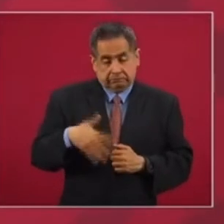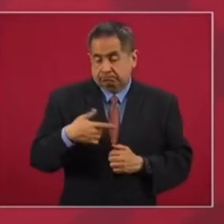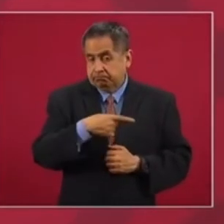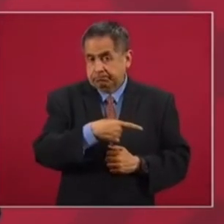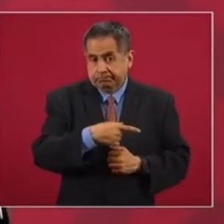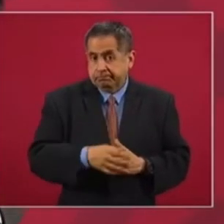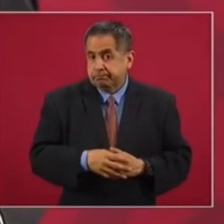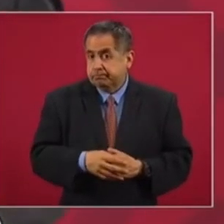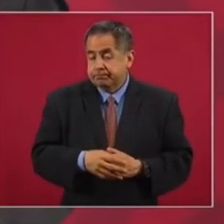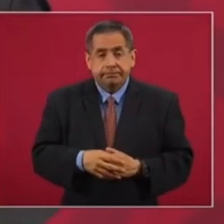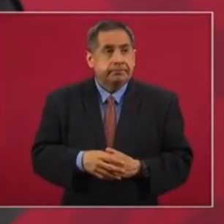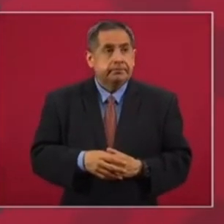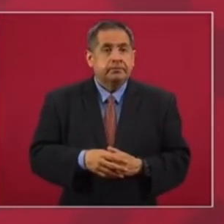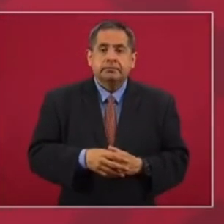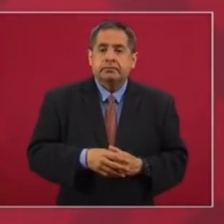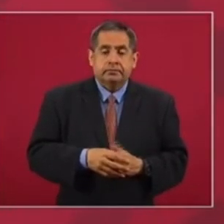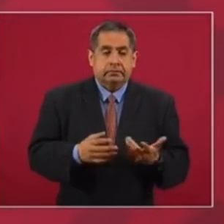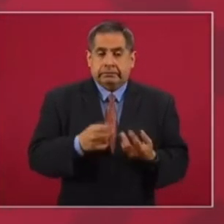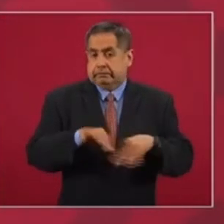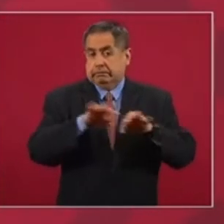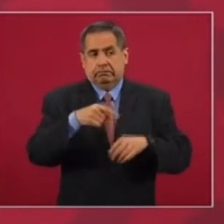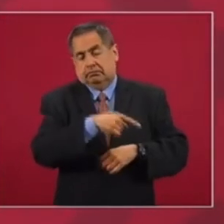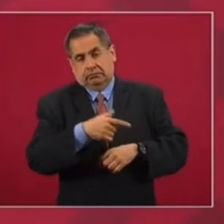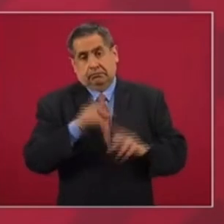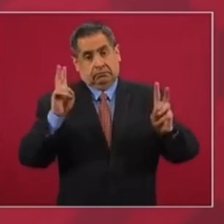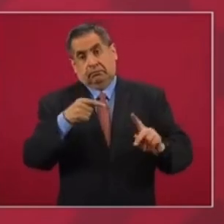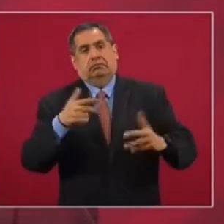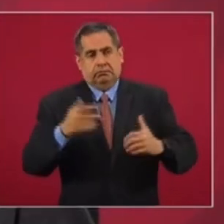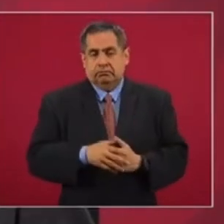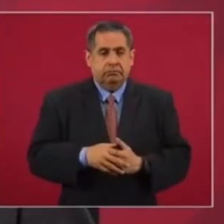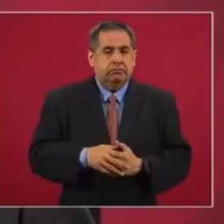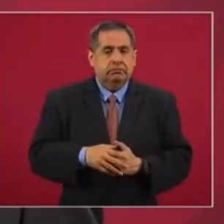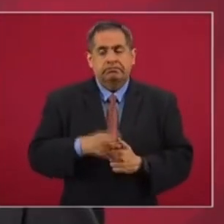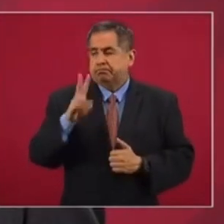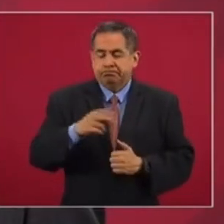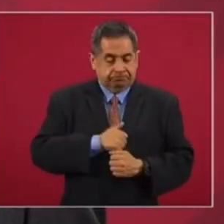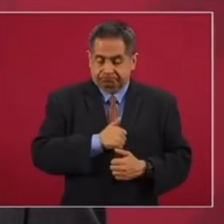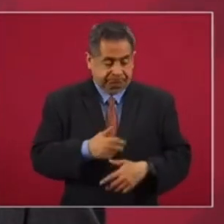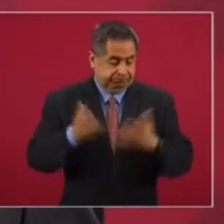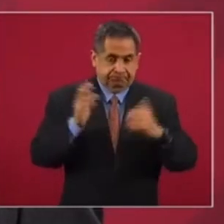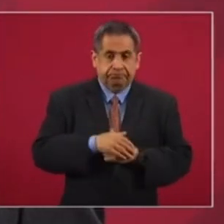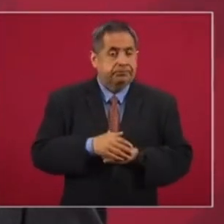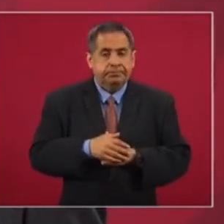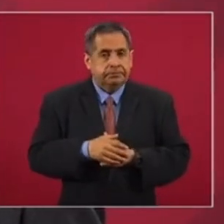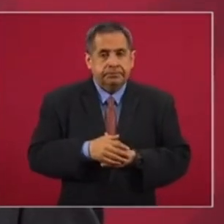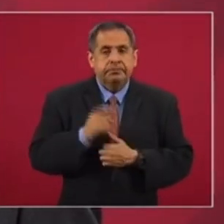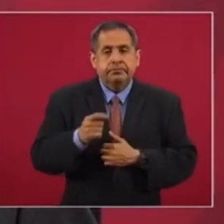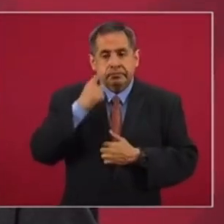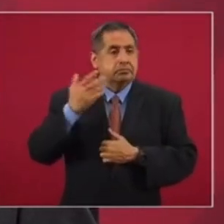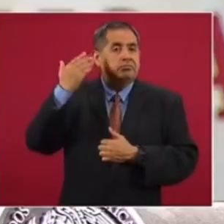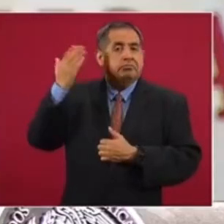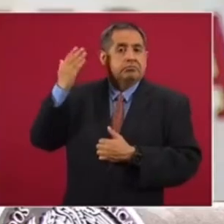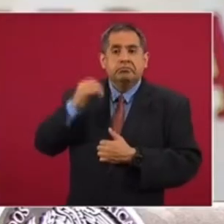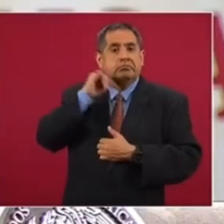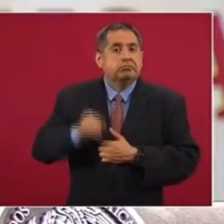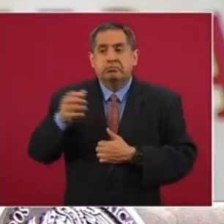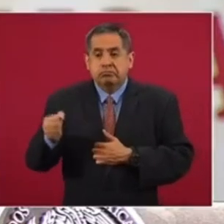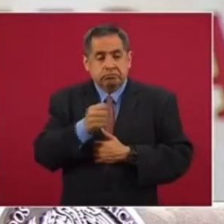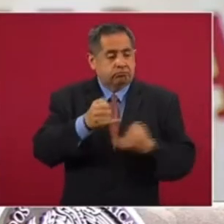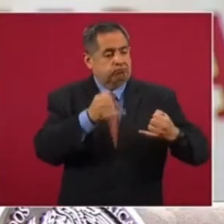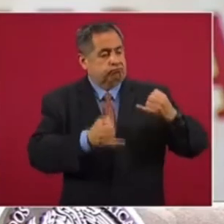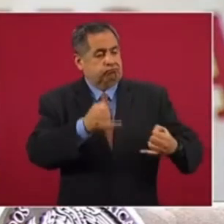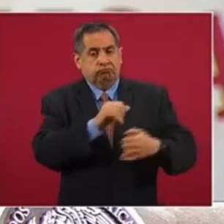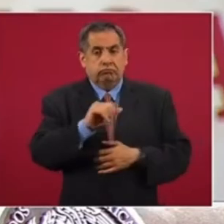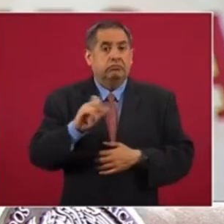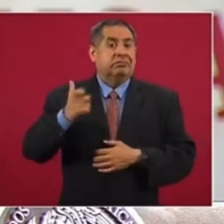importante. Desgraciadamente, nunca se había juzgado así en Estados Unidos